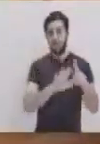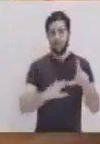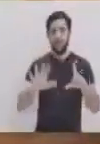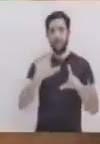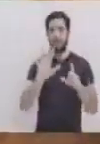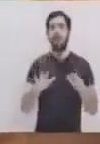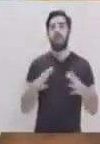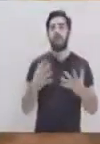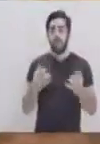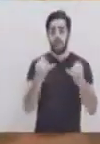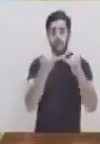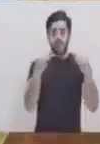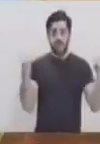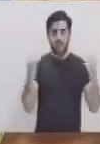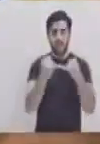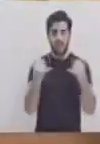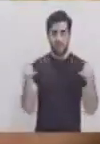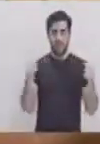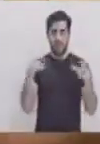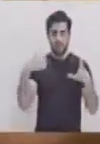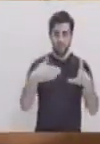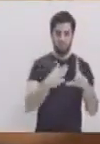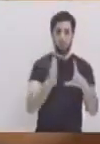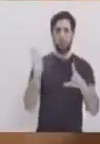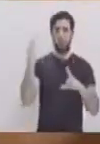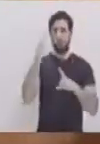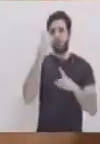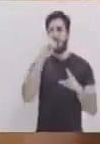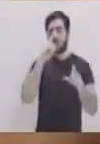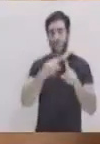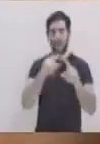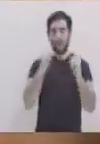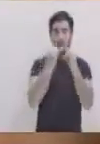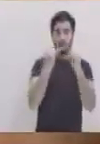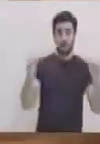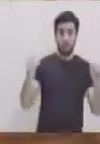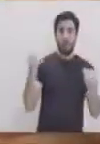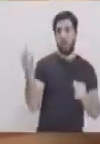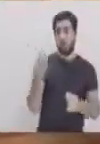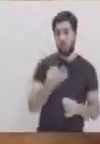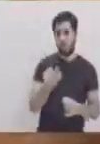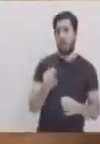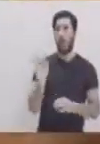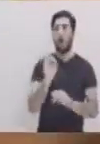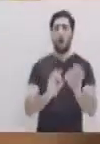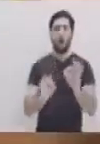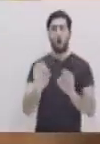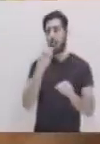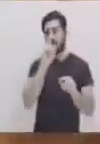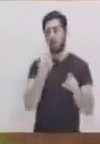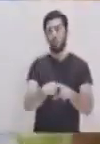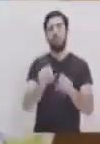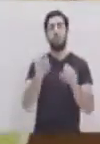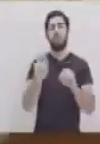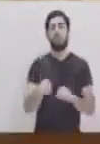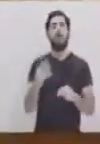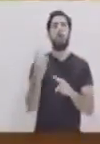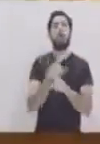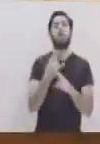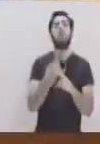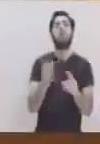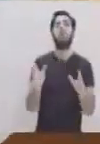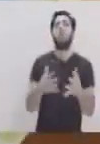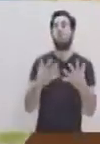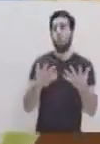radial el cual no únicamente lo voy a lograr con líneas curvas puedo utilizar líneas rectas lo cual también